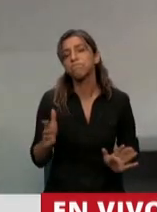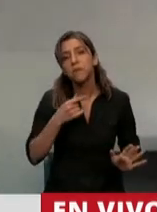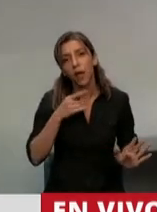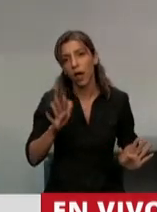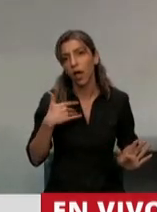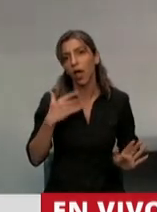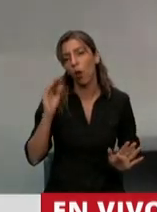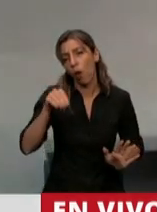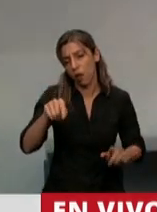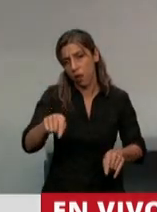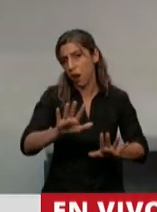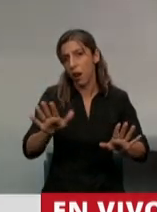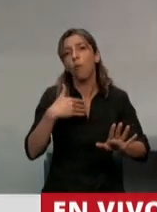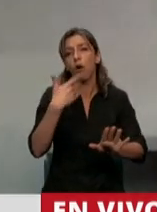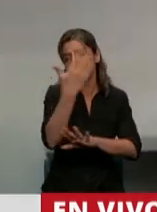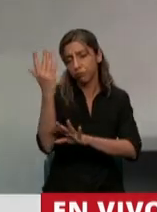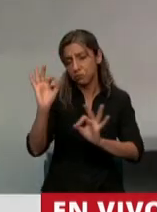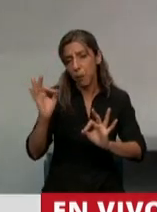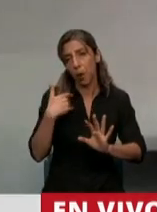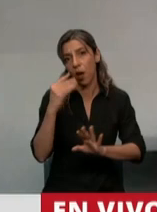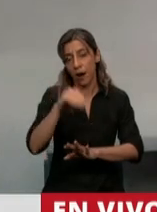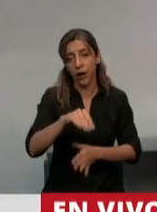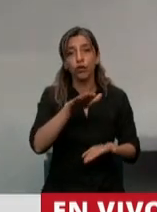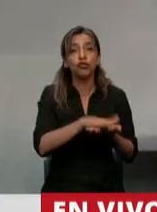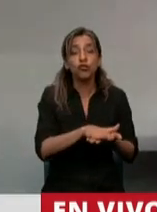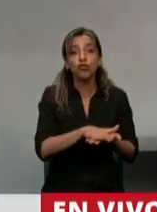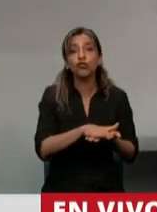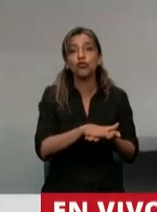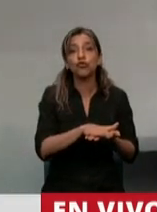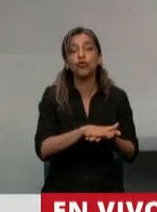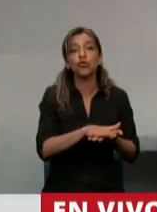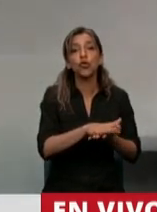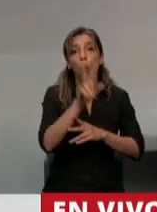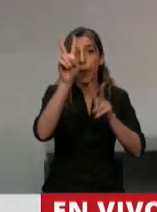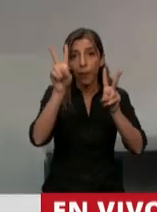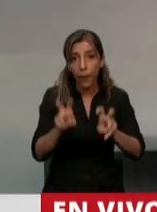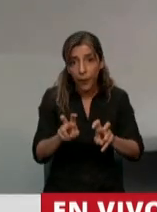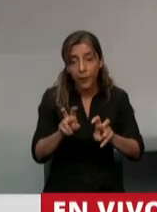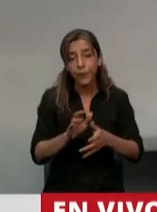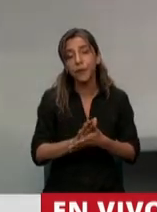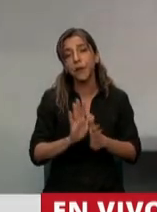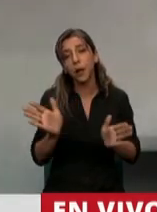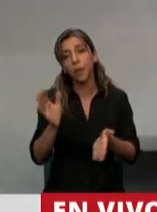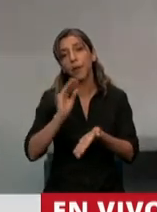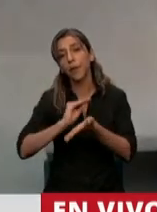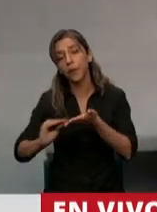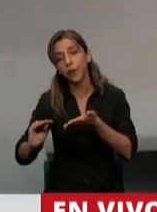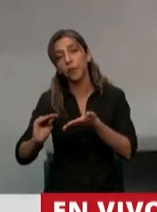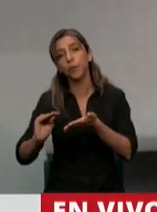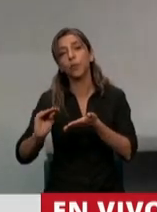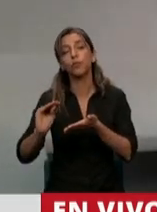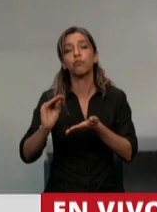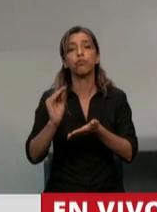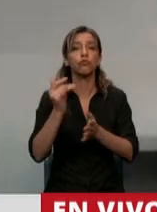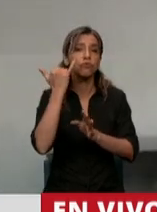estas horas oscuras también. Respecto del tema en cuestión, ya la diputada de Espósito y